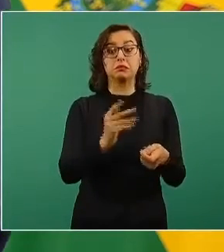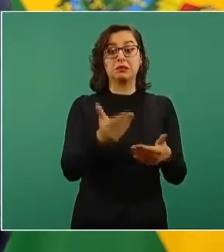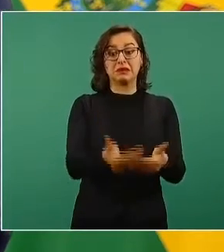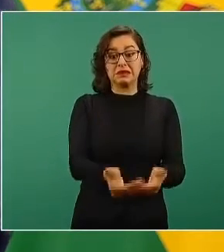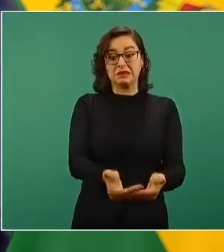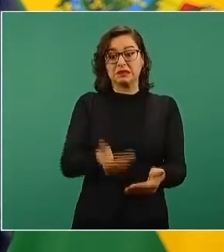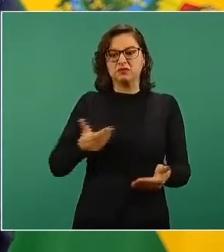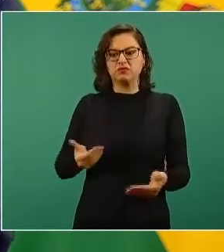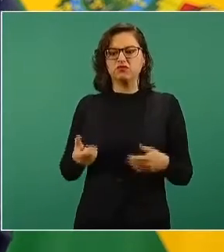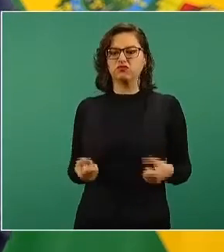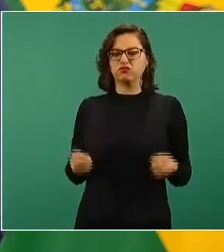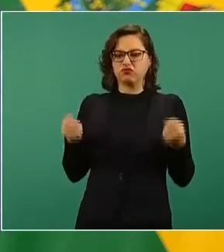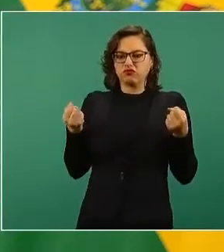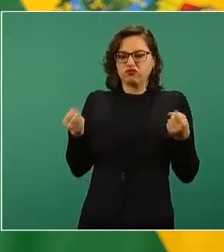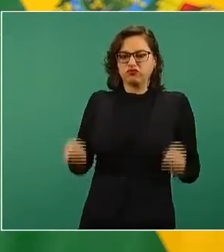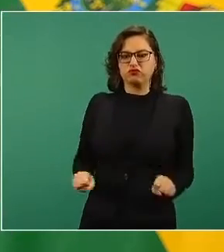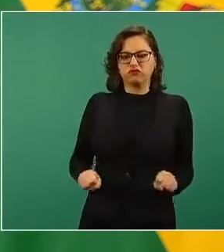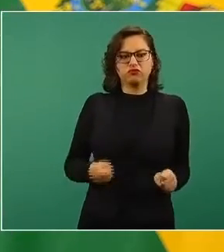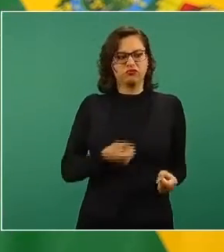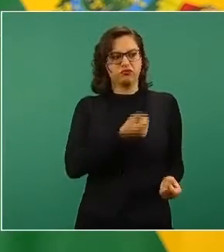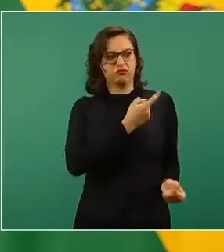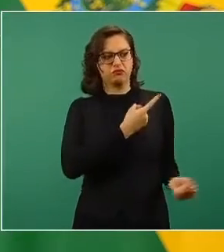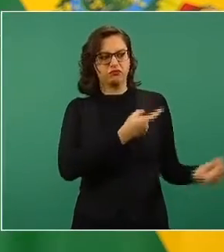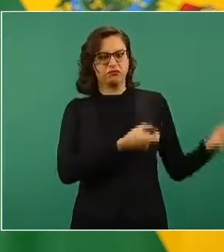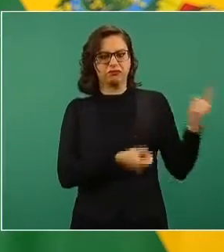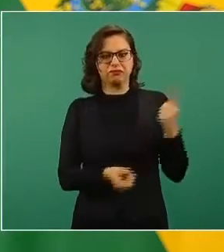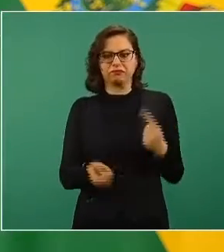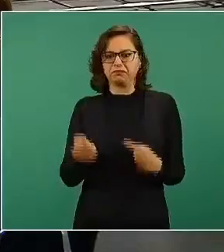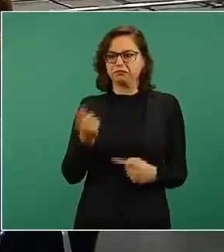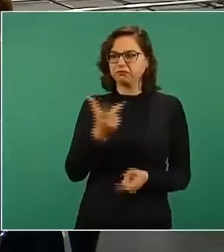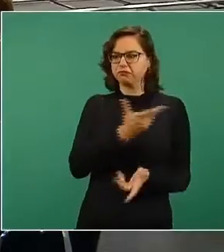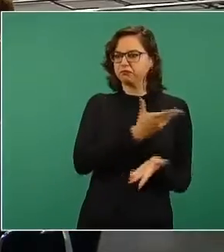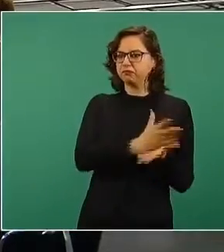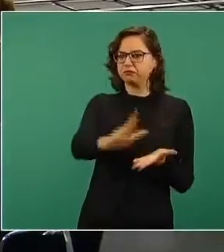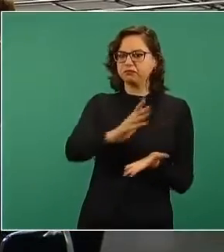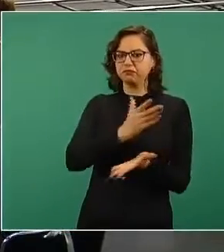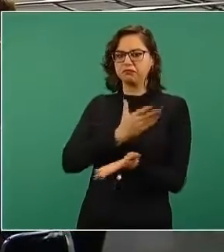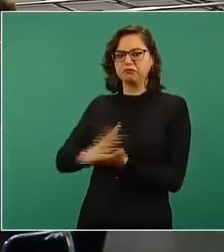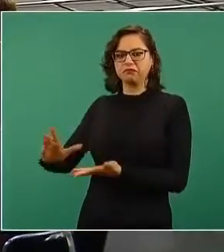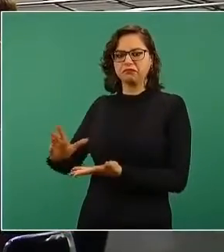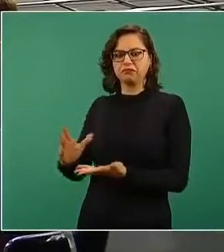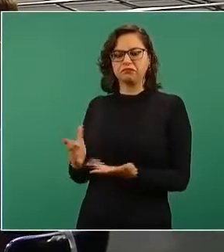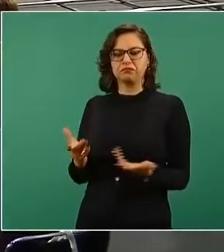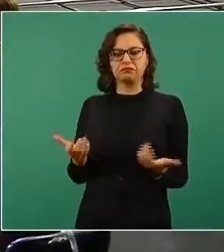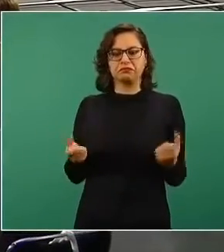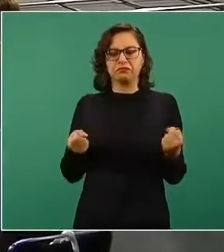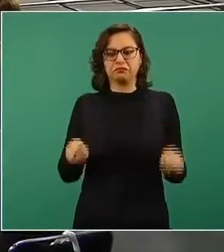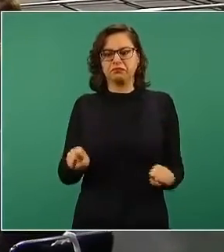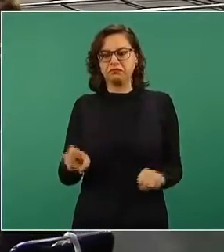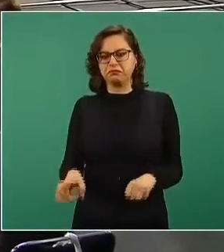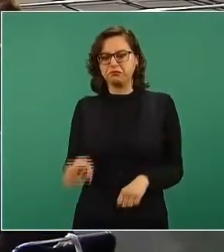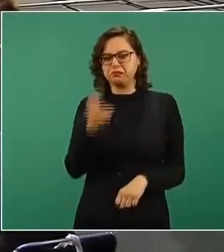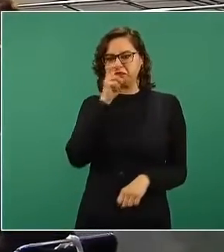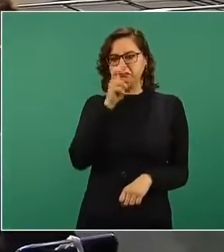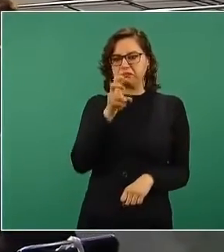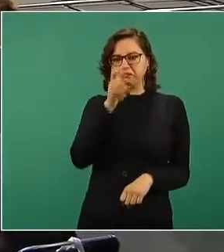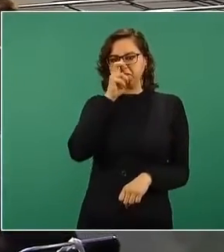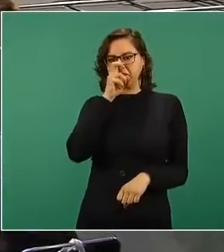regímenes autoritarios, un gobierno que encabezó